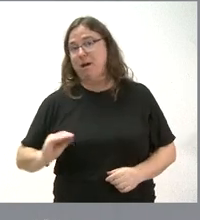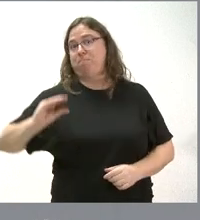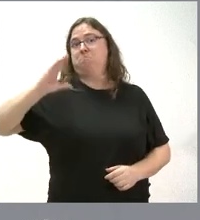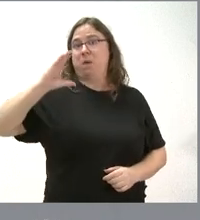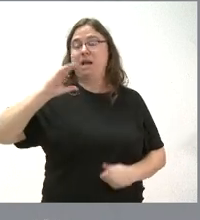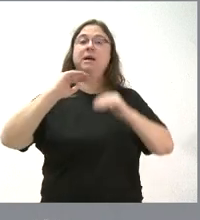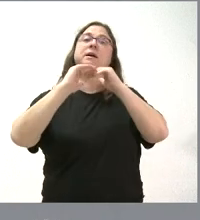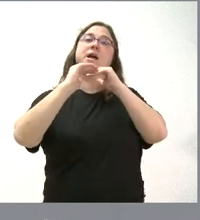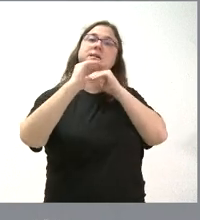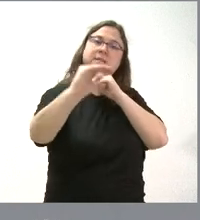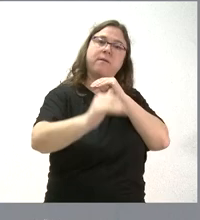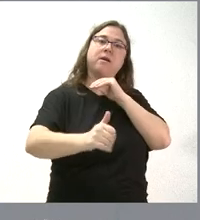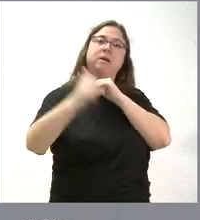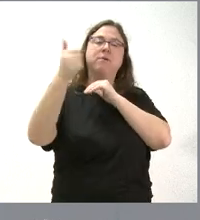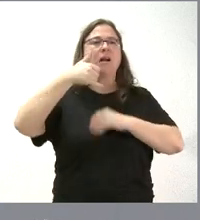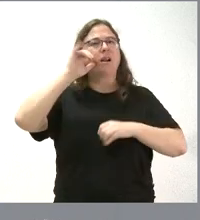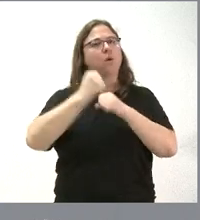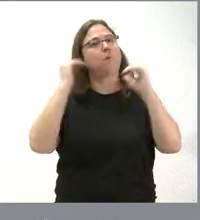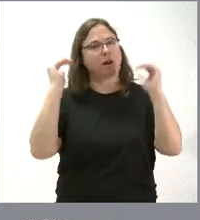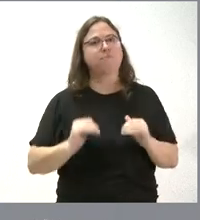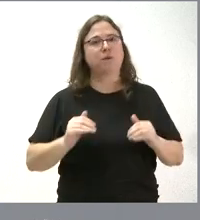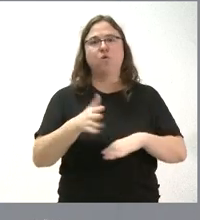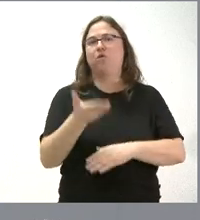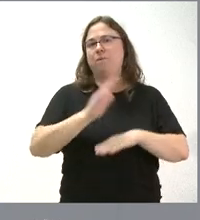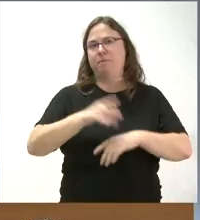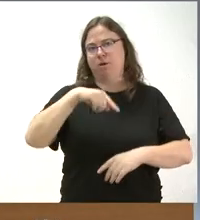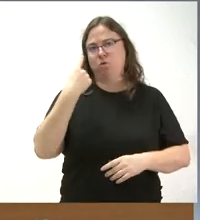tiempo y que, a la vez, tenga menos riesgos laborales. Esto es básico para nosotros.